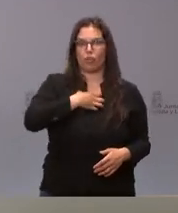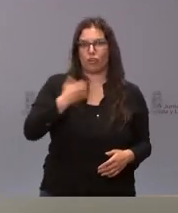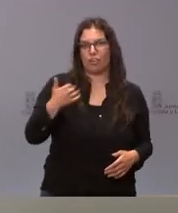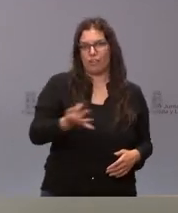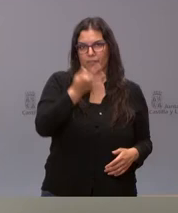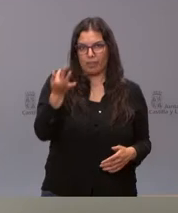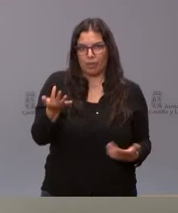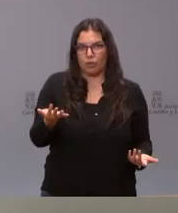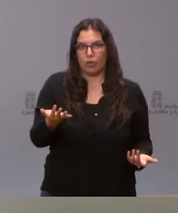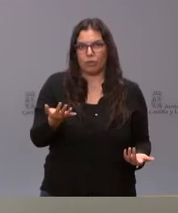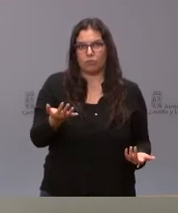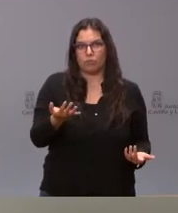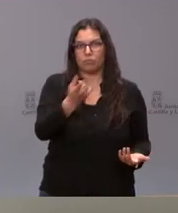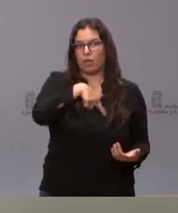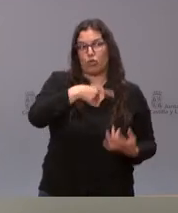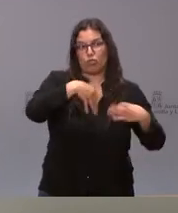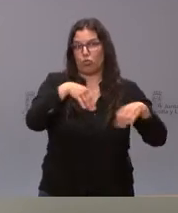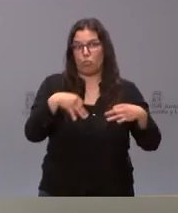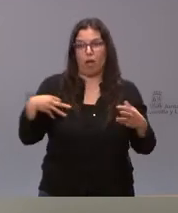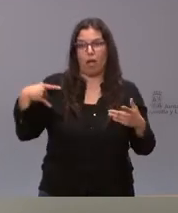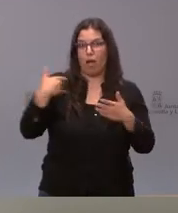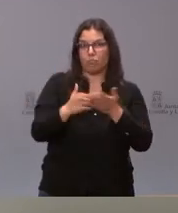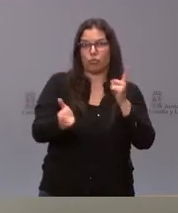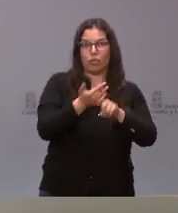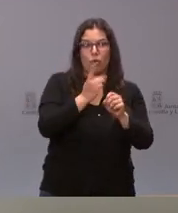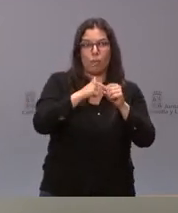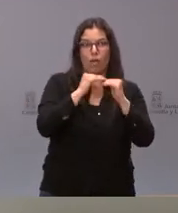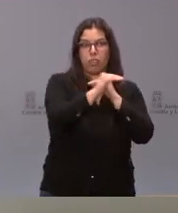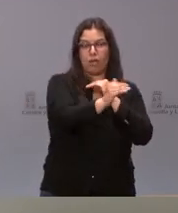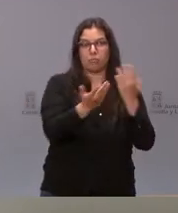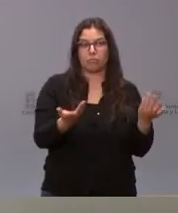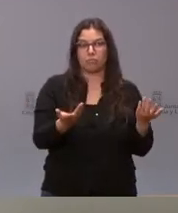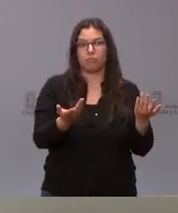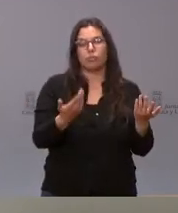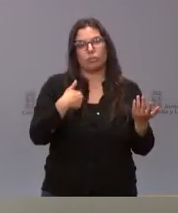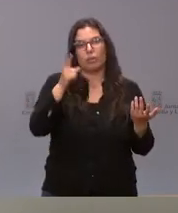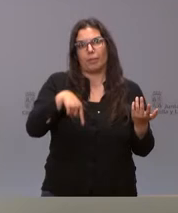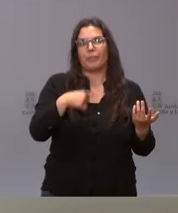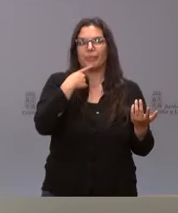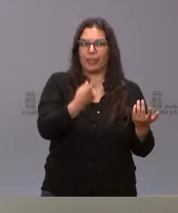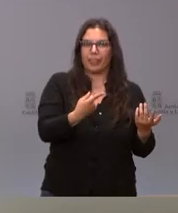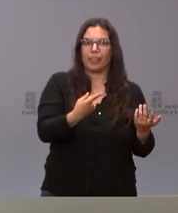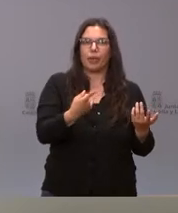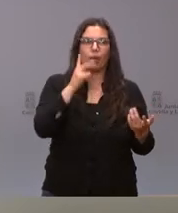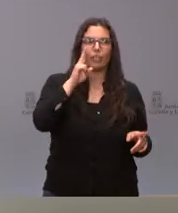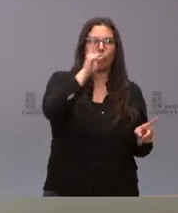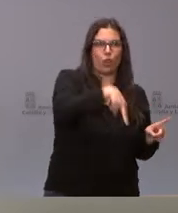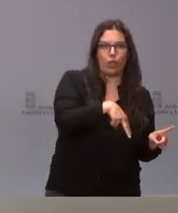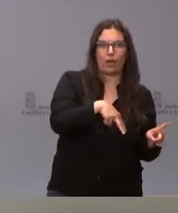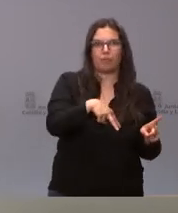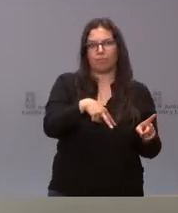que por la vía ordinaria han accedido a la estabilidad en la función pública y desde aquí queremos también tener ese reconocimiento